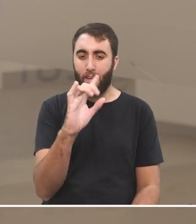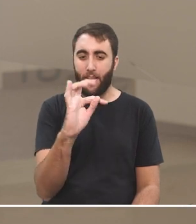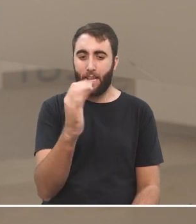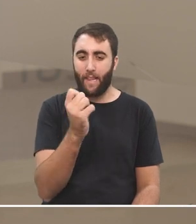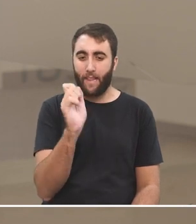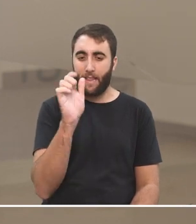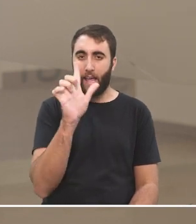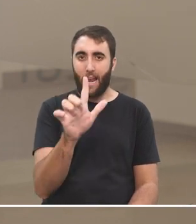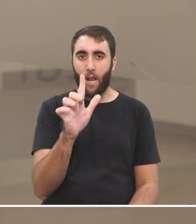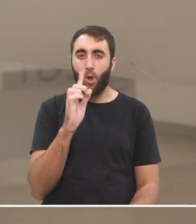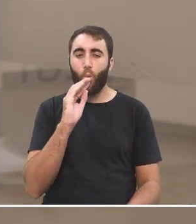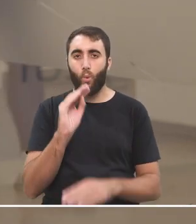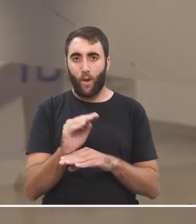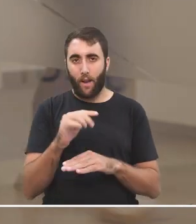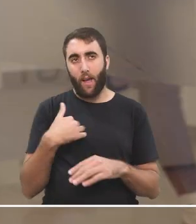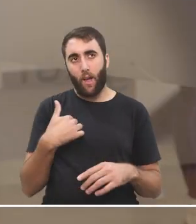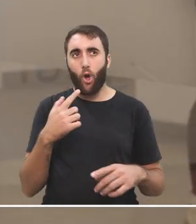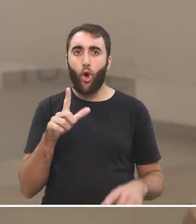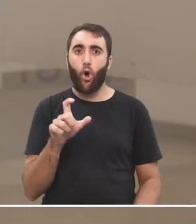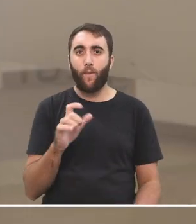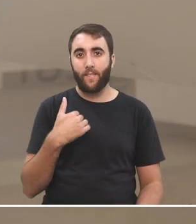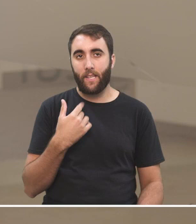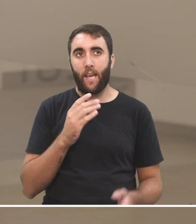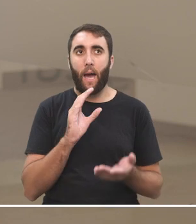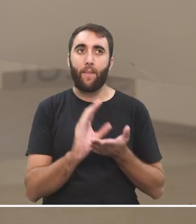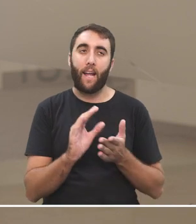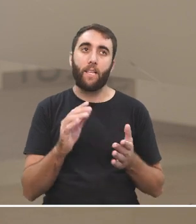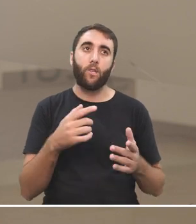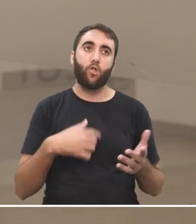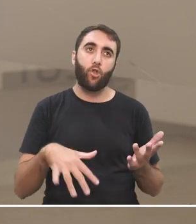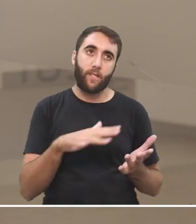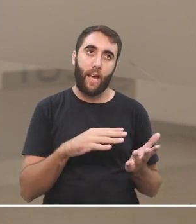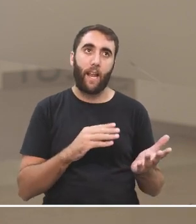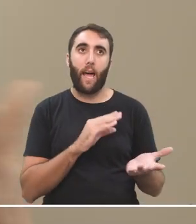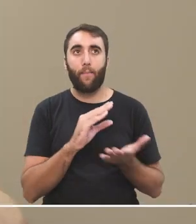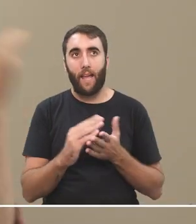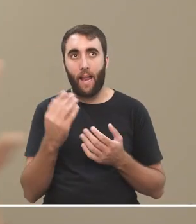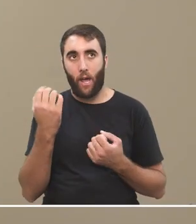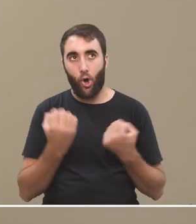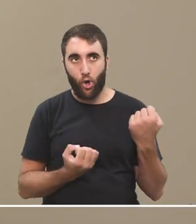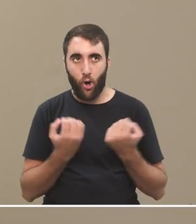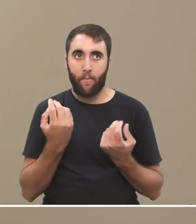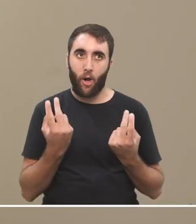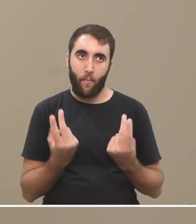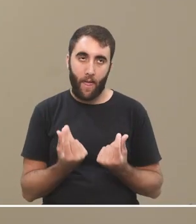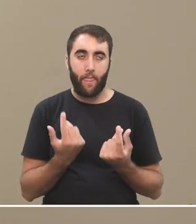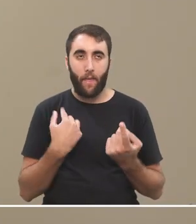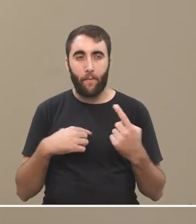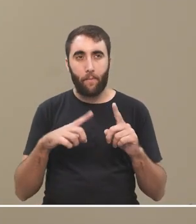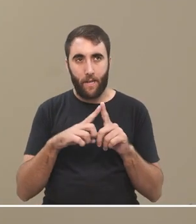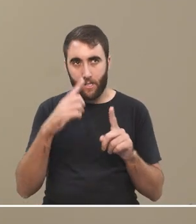Es algo que a nosotros nos parece obvio, bueno, capital, claro, como tenemos capital social, capital de todos los tipos, capital monetario y demás,